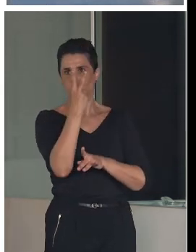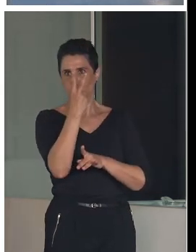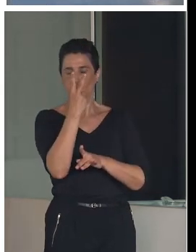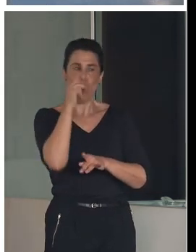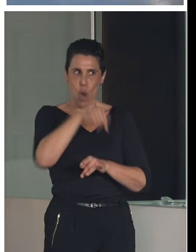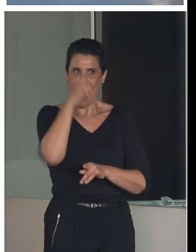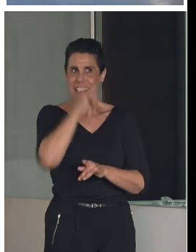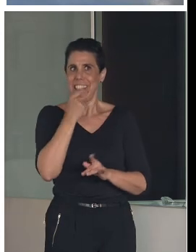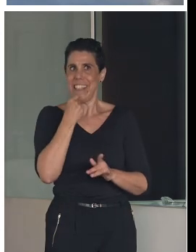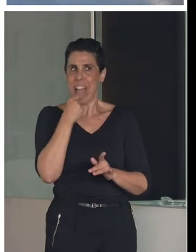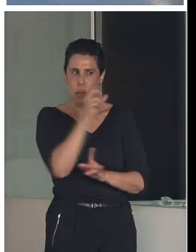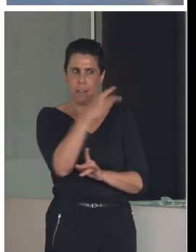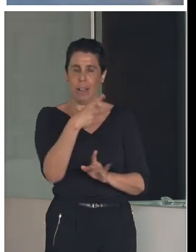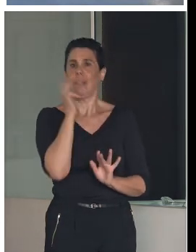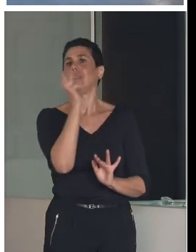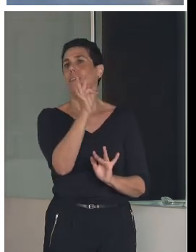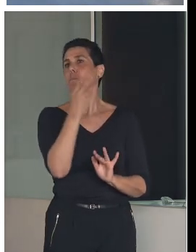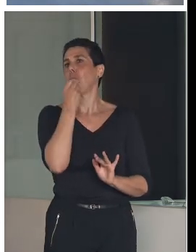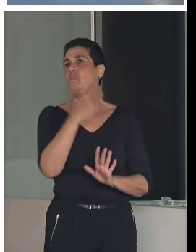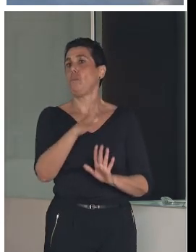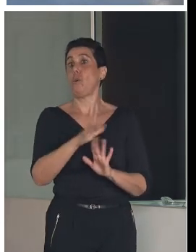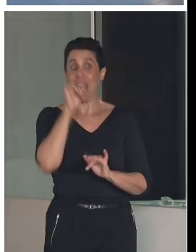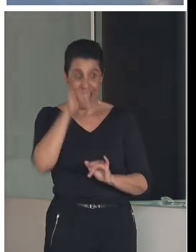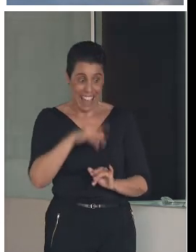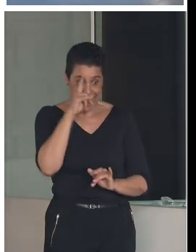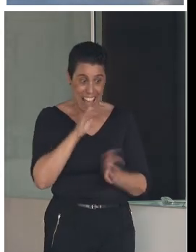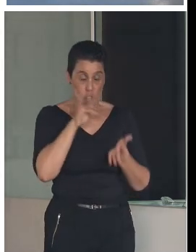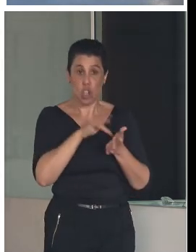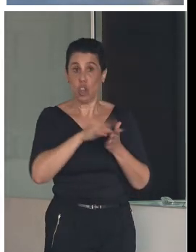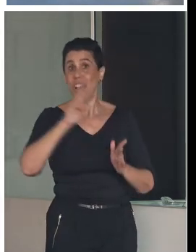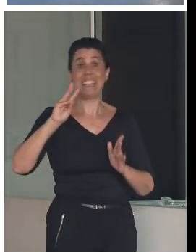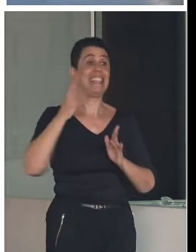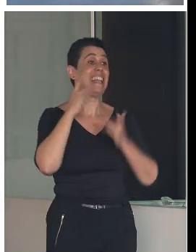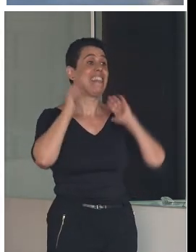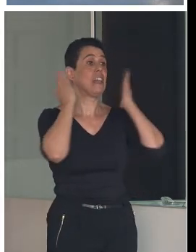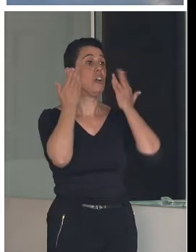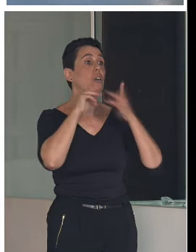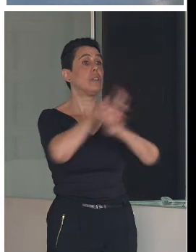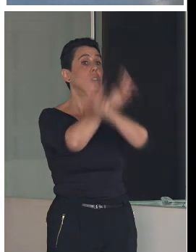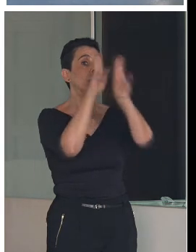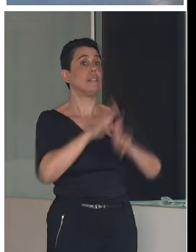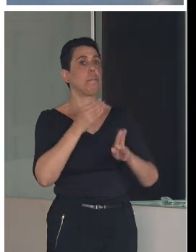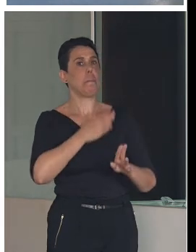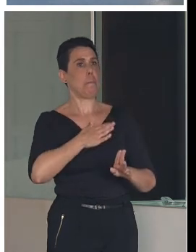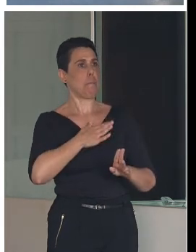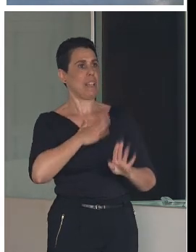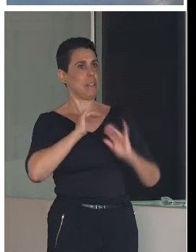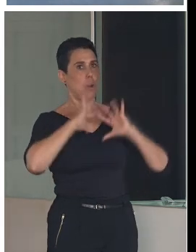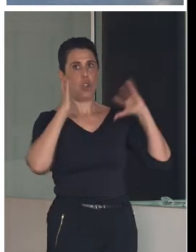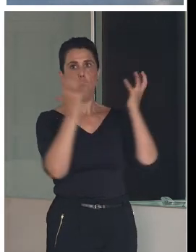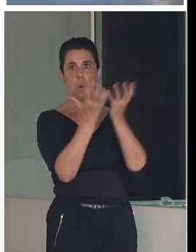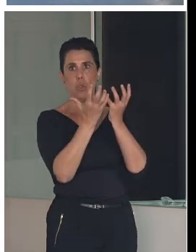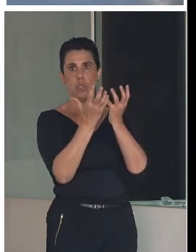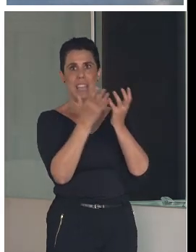bien. Y entonces, en TOBEZ este año celebraremos el tercer congreso internacional de patrimonio mundial. Es el